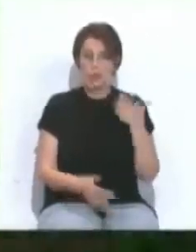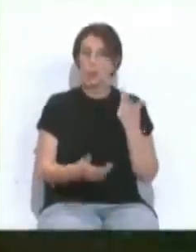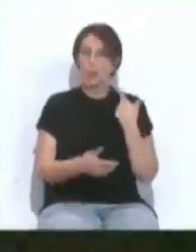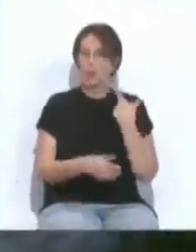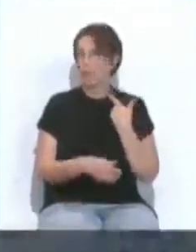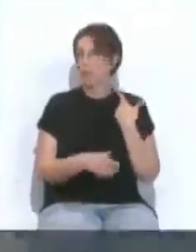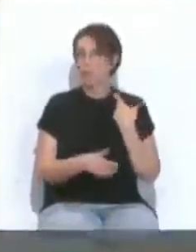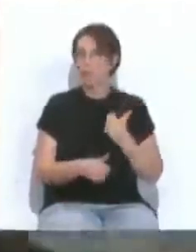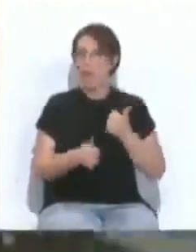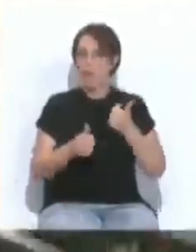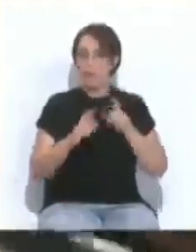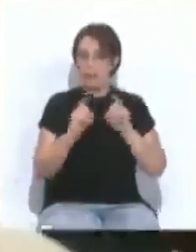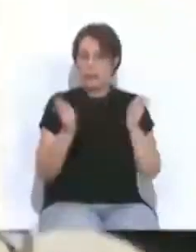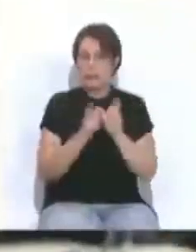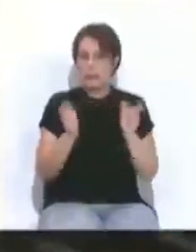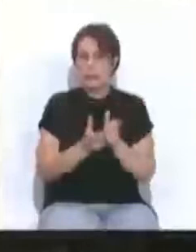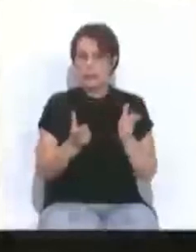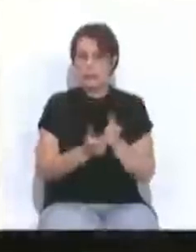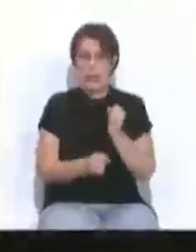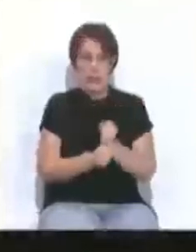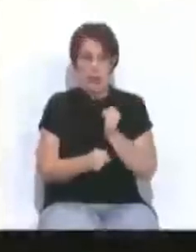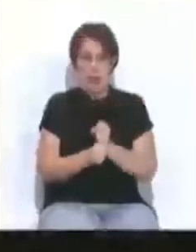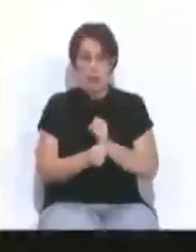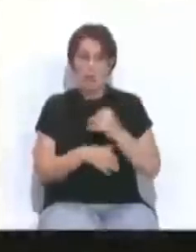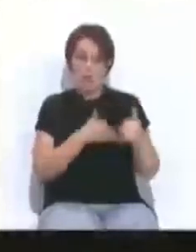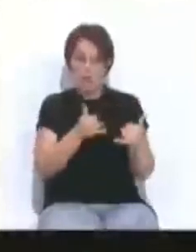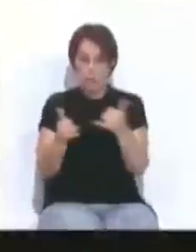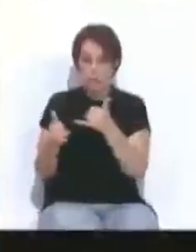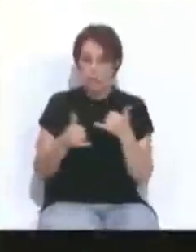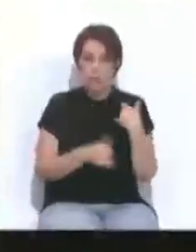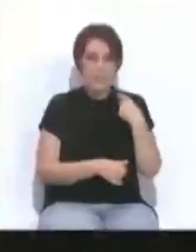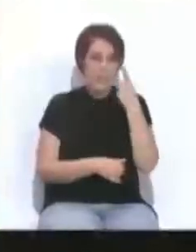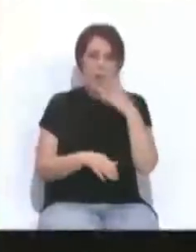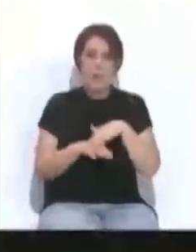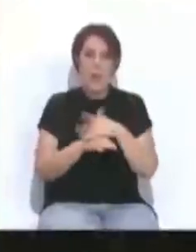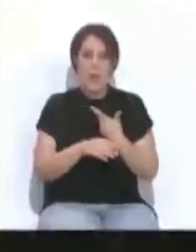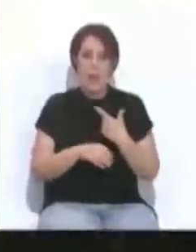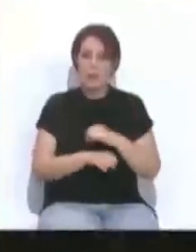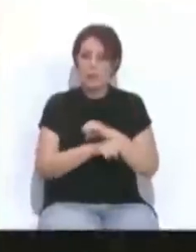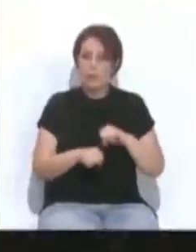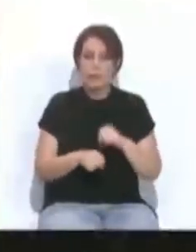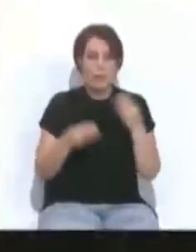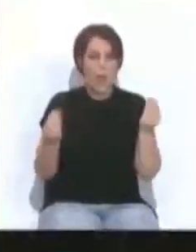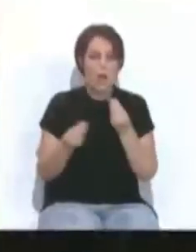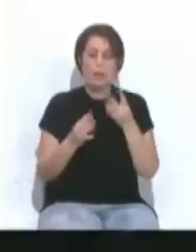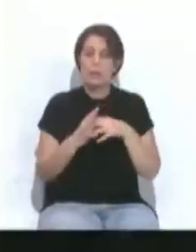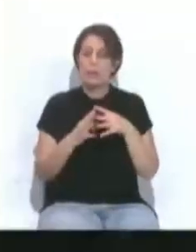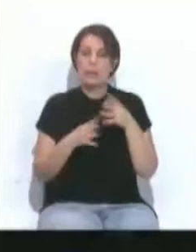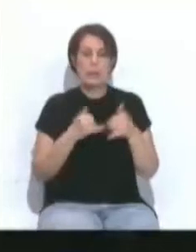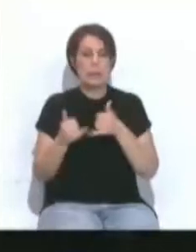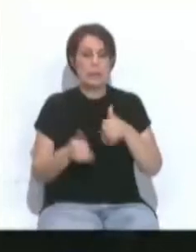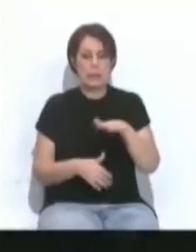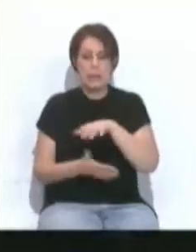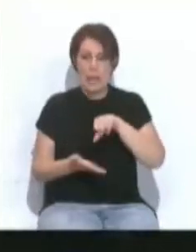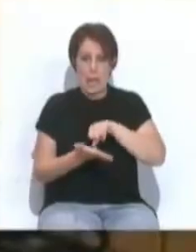completará con numerosas reuniones de trabajo, recorridos en bicis y visitas para implementar y mejorar la infraestructura ciclista de